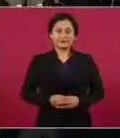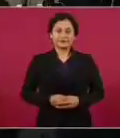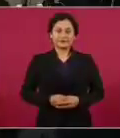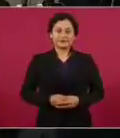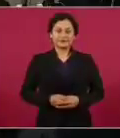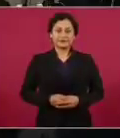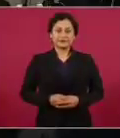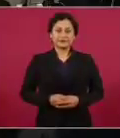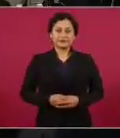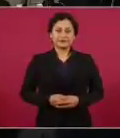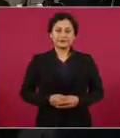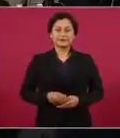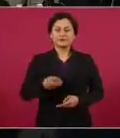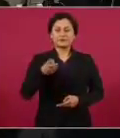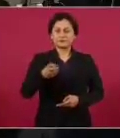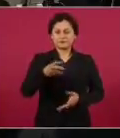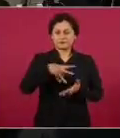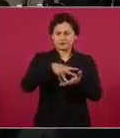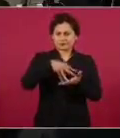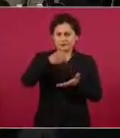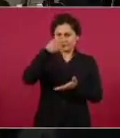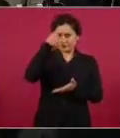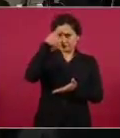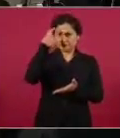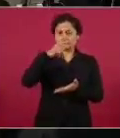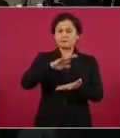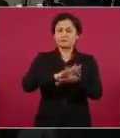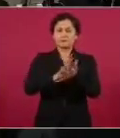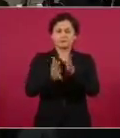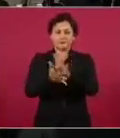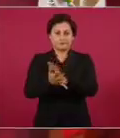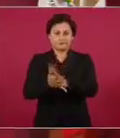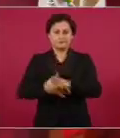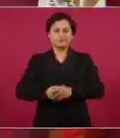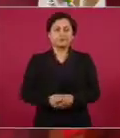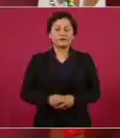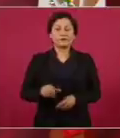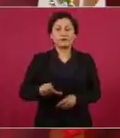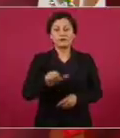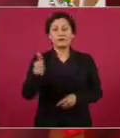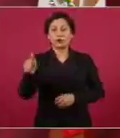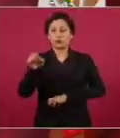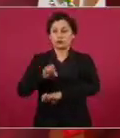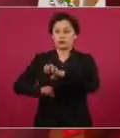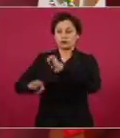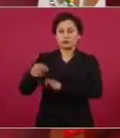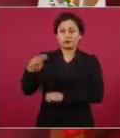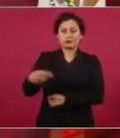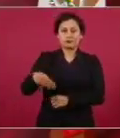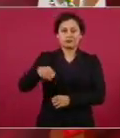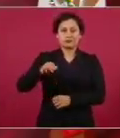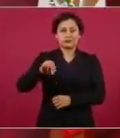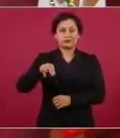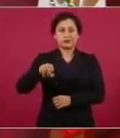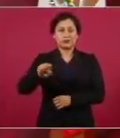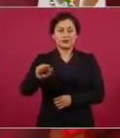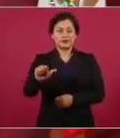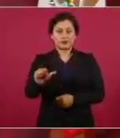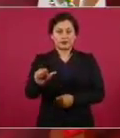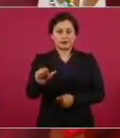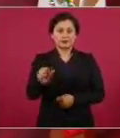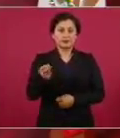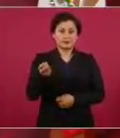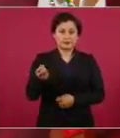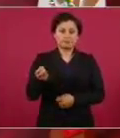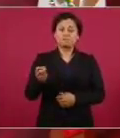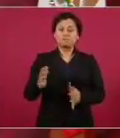utilizan en las tortillerías. La otra empresa es Minza, que también está